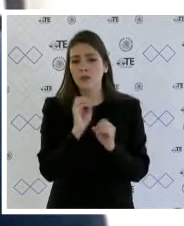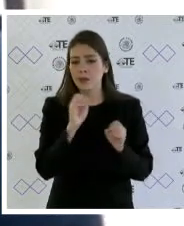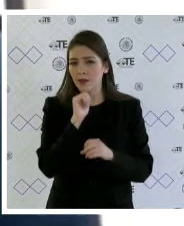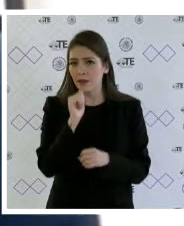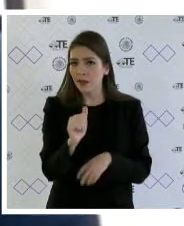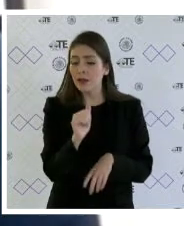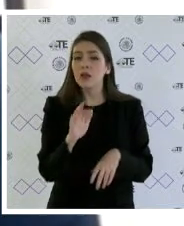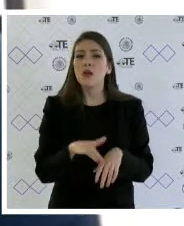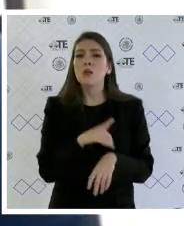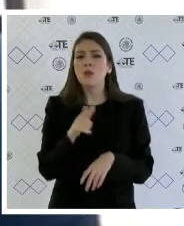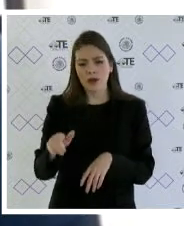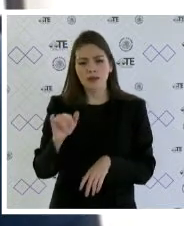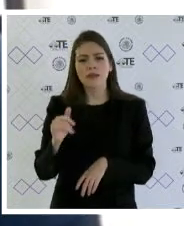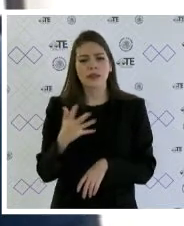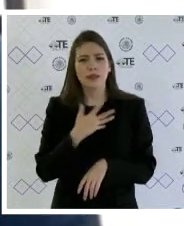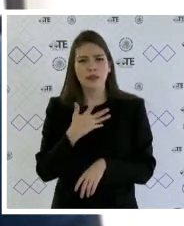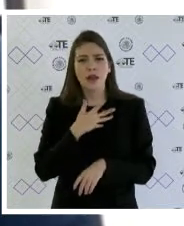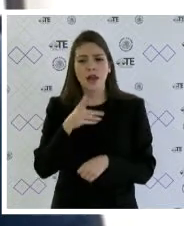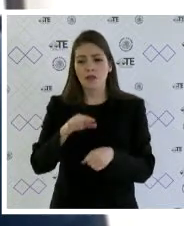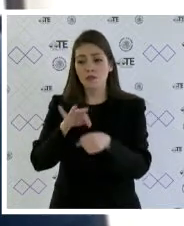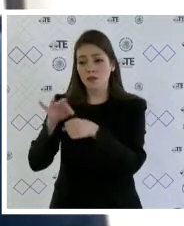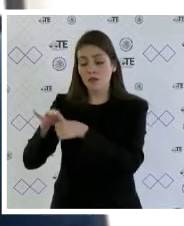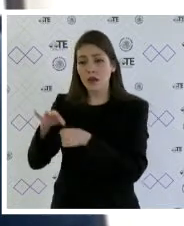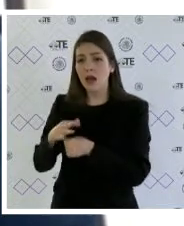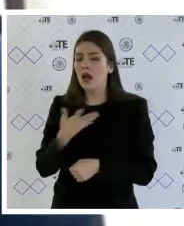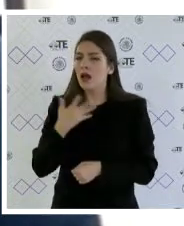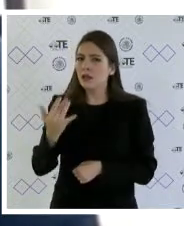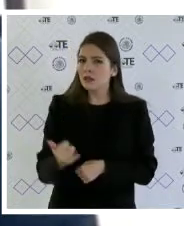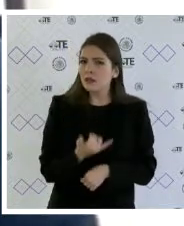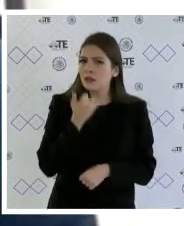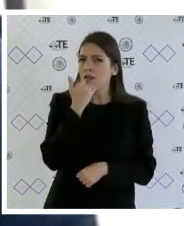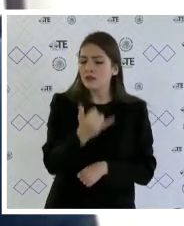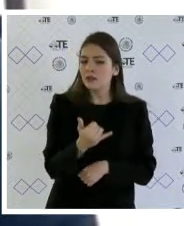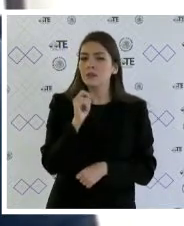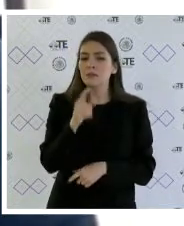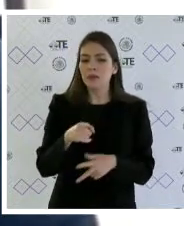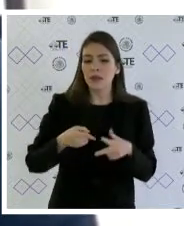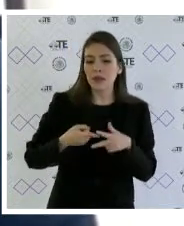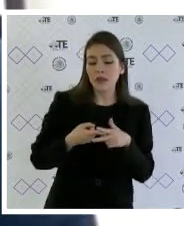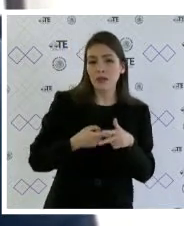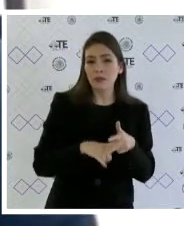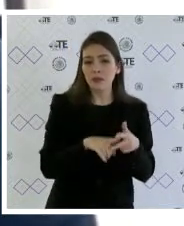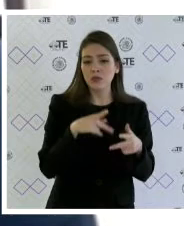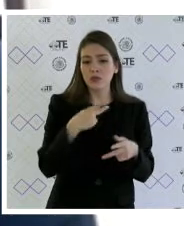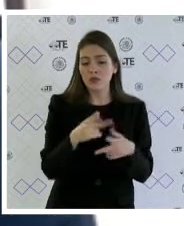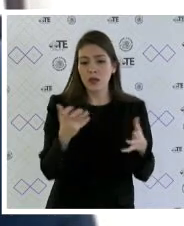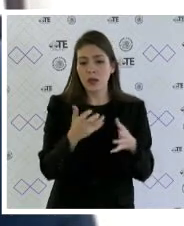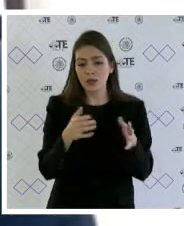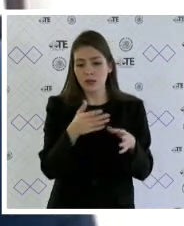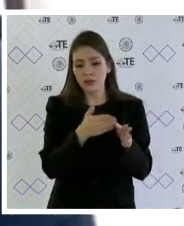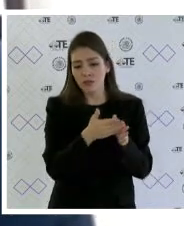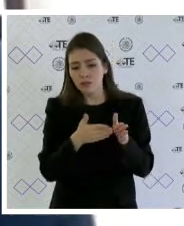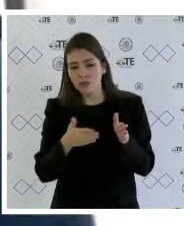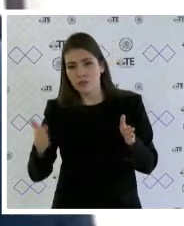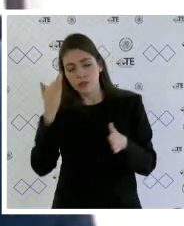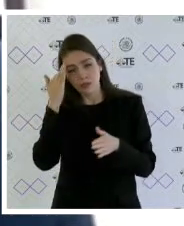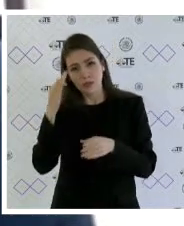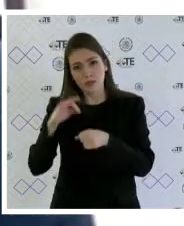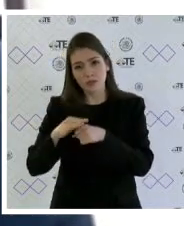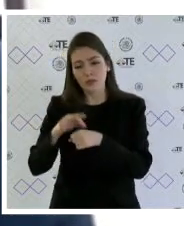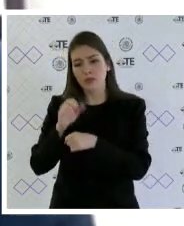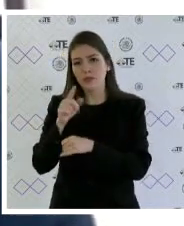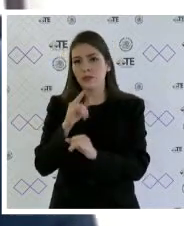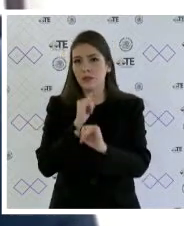acreditado que existió un error en el sistema de votación electrónica al inicio de la jornada electiva la responsable realizó las acciones necesarias para subsanar